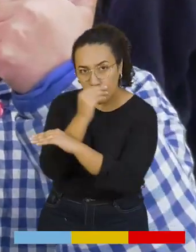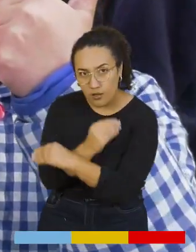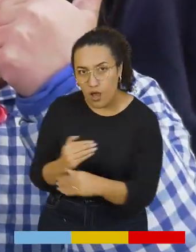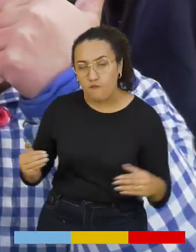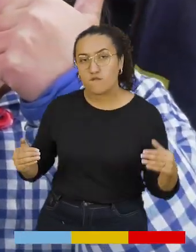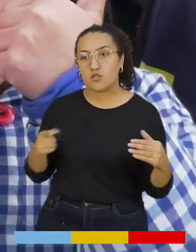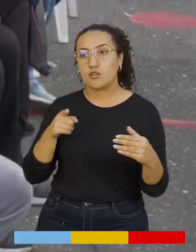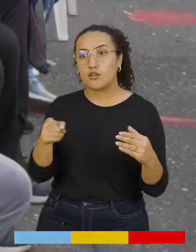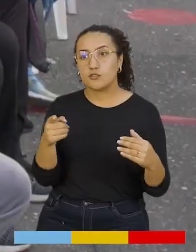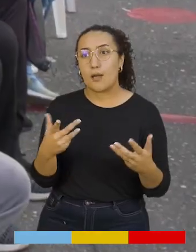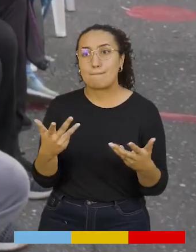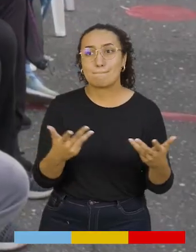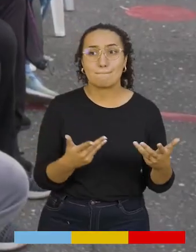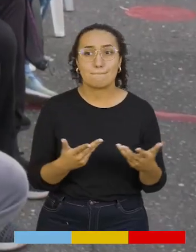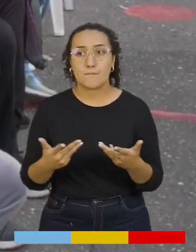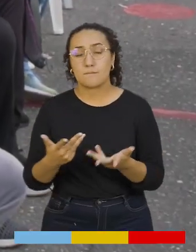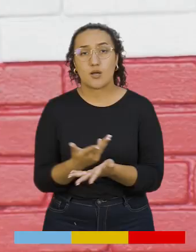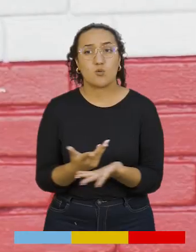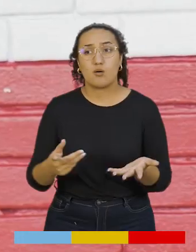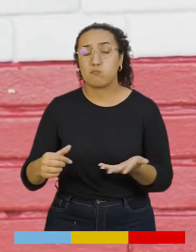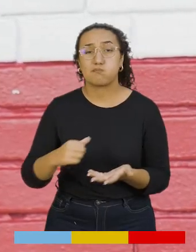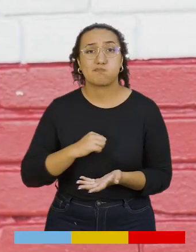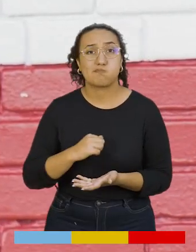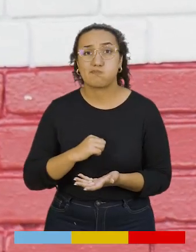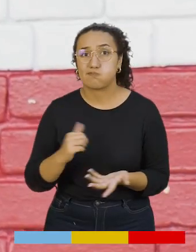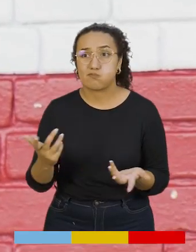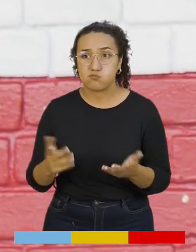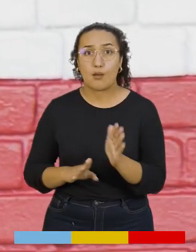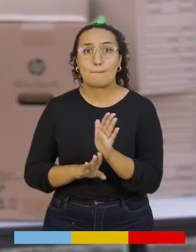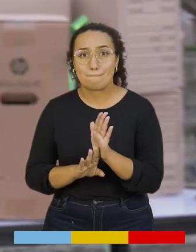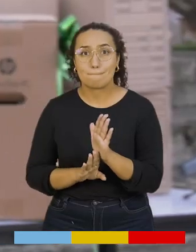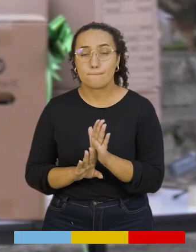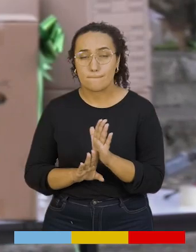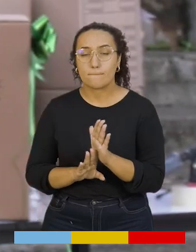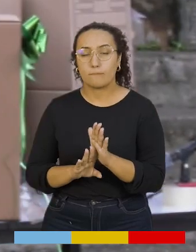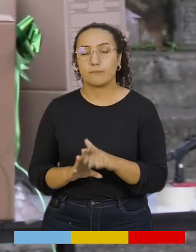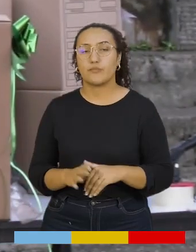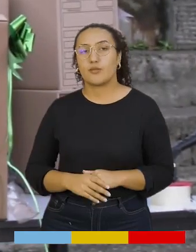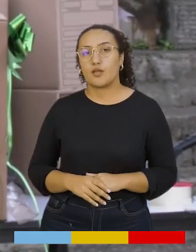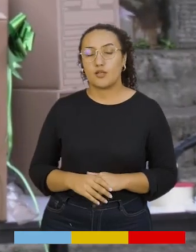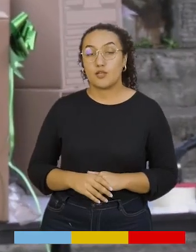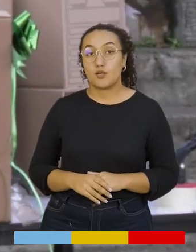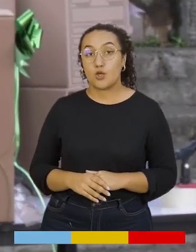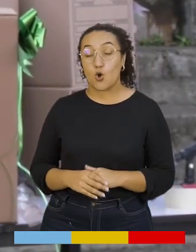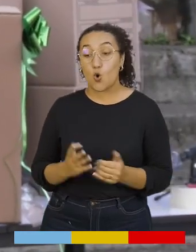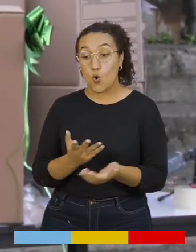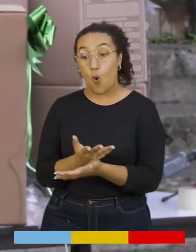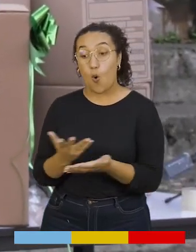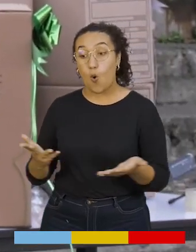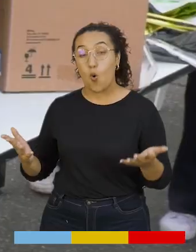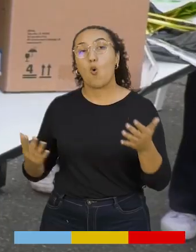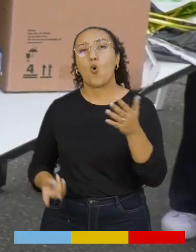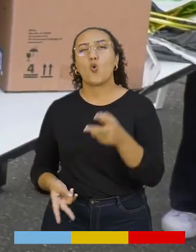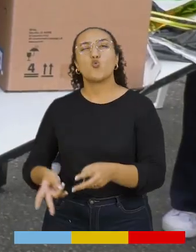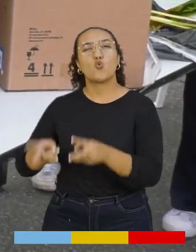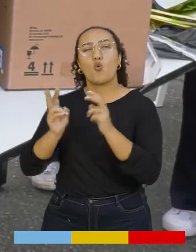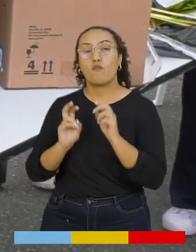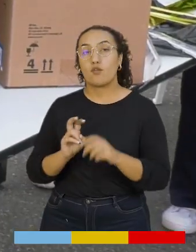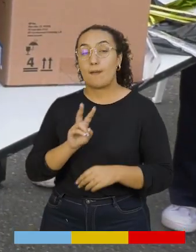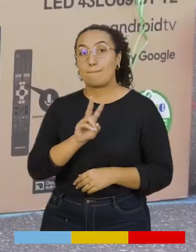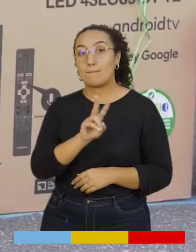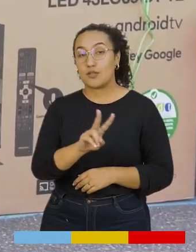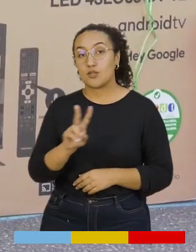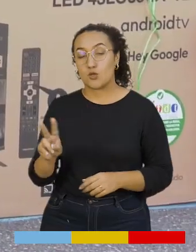a los niños, a los que priva de la posibilidad de tener elementos. Entre los nuevos elementos se encuentran 22